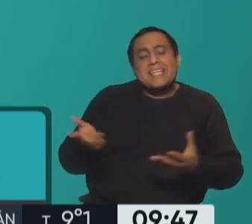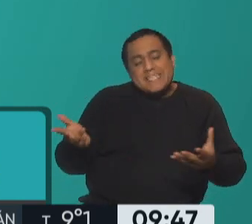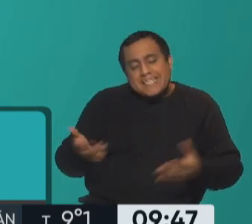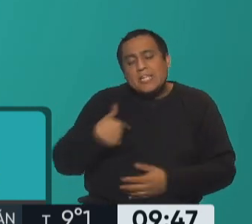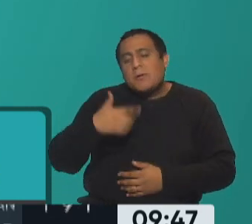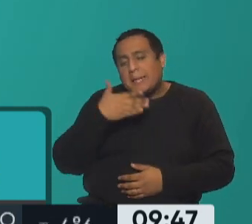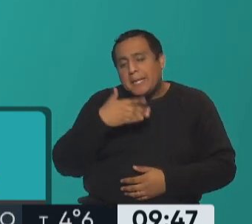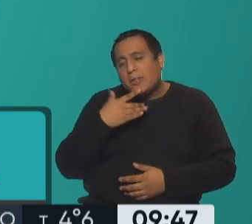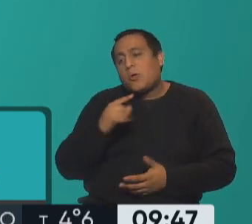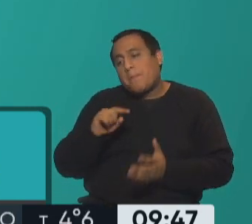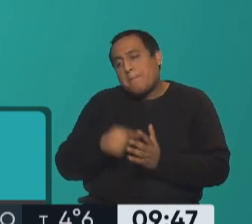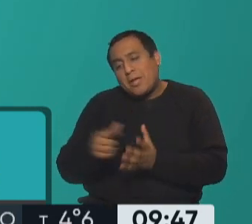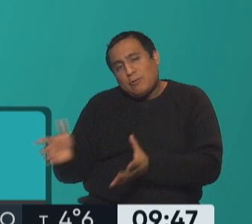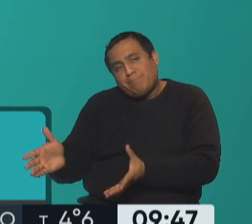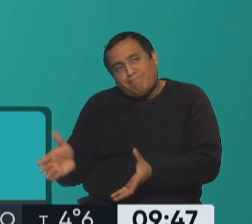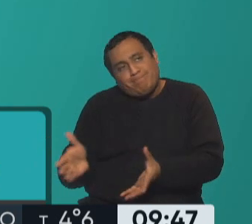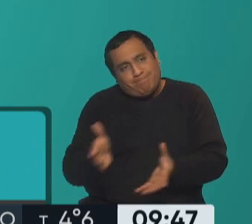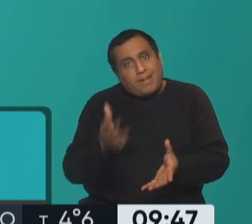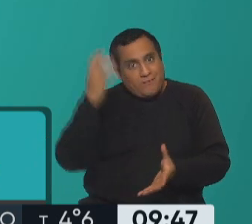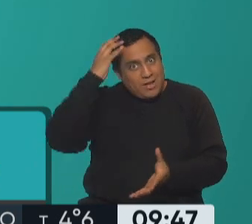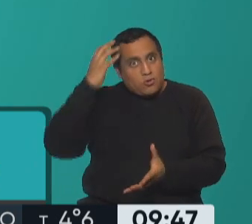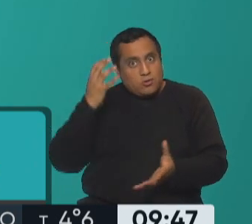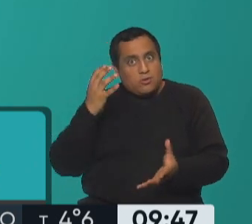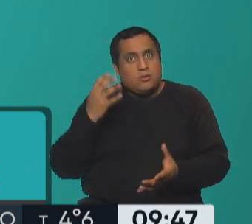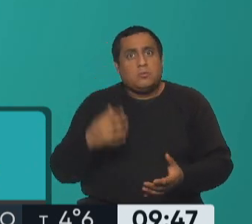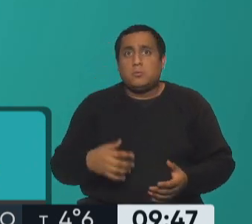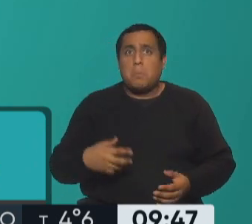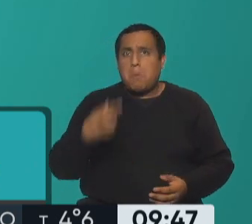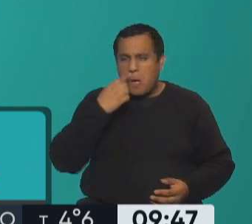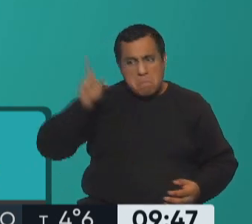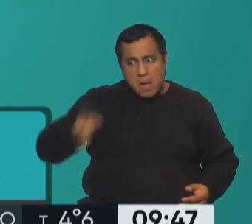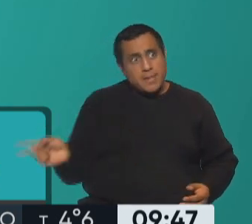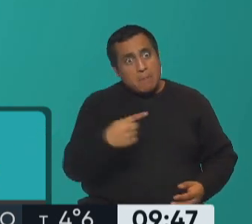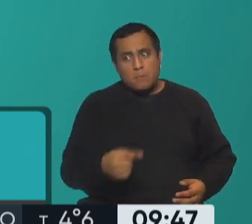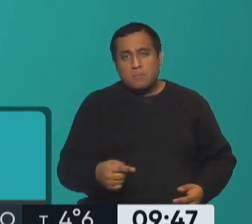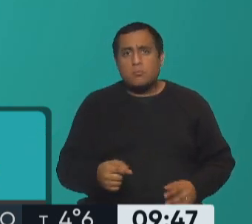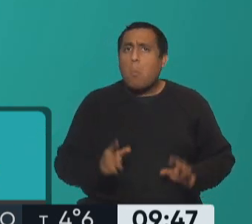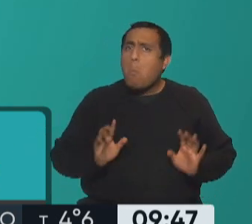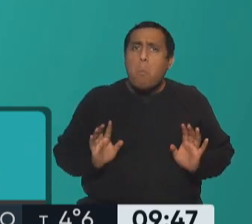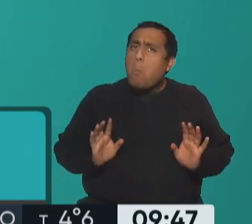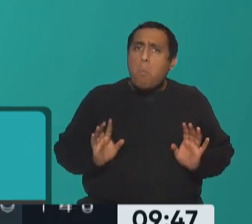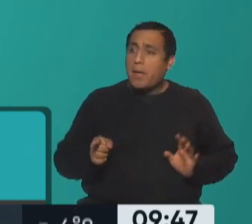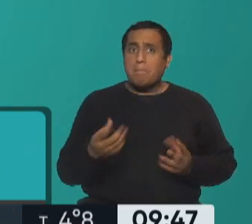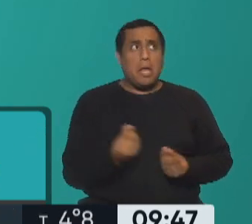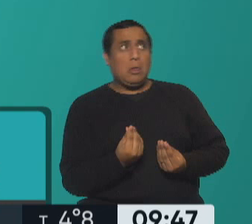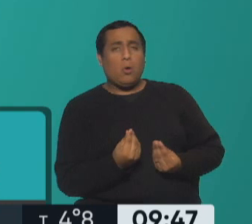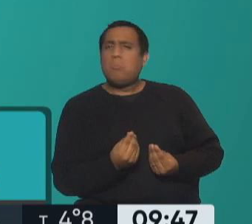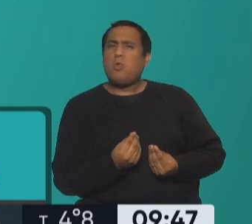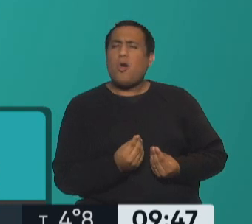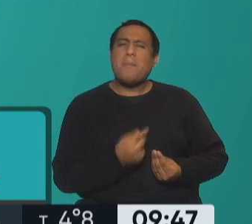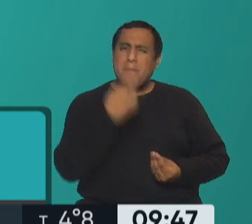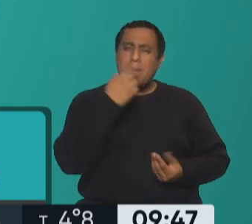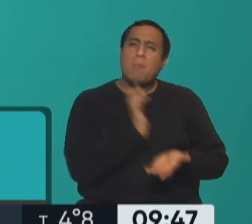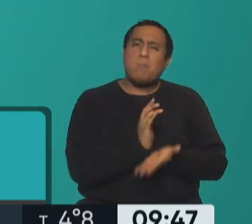entiendo, entiendo, entiendo pero te meto en la bañadera y así el papá no le está imponer ningún miedo porque te estoy comprendiendo con toda mi alma